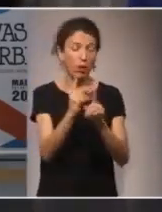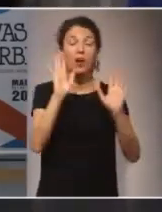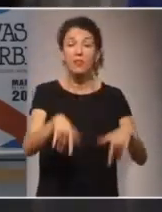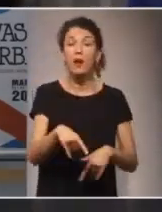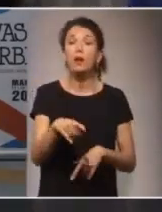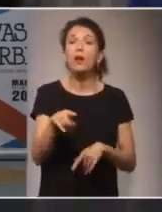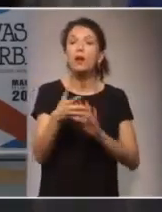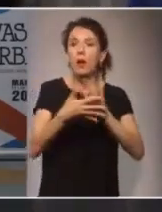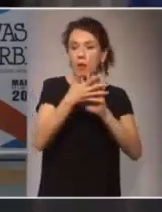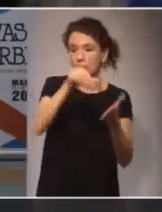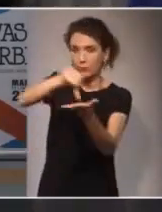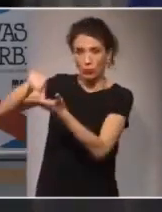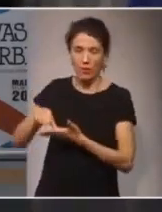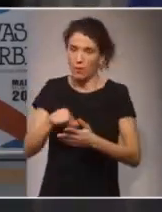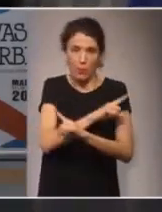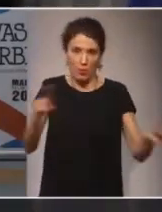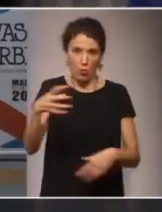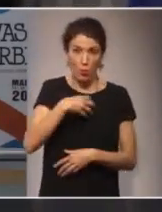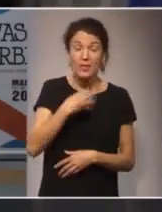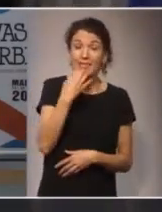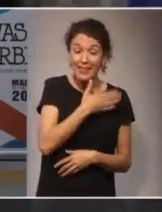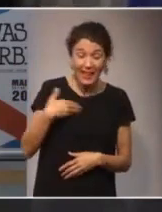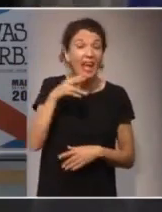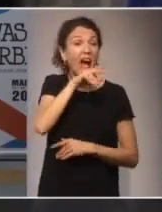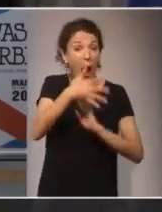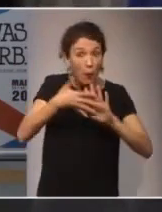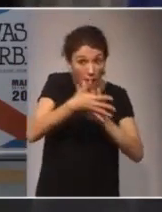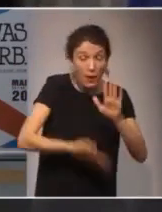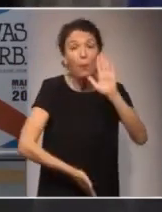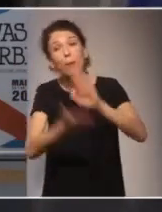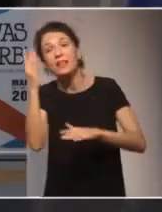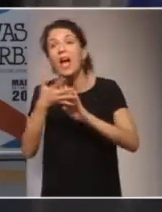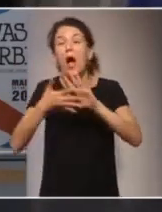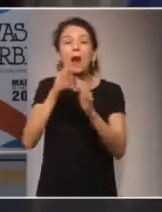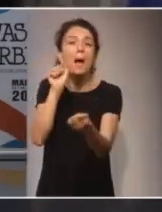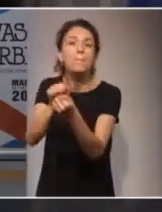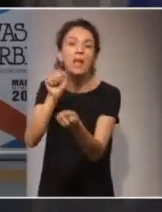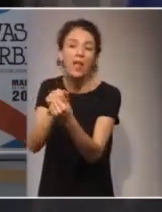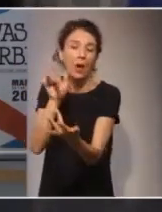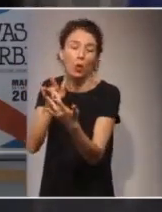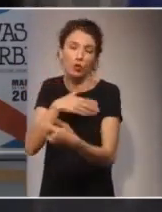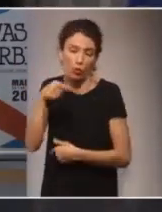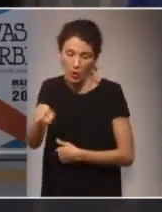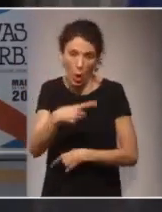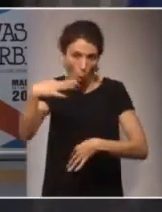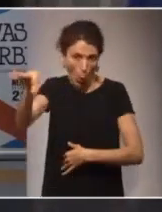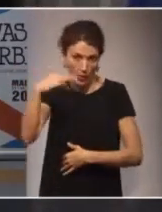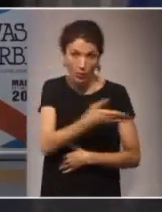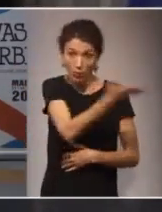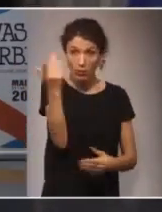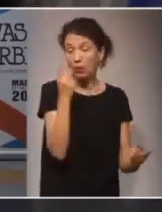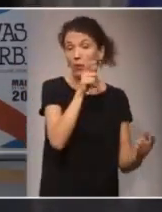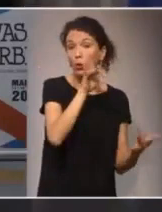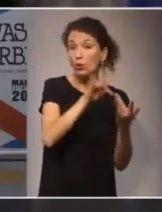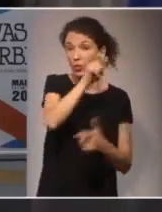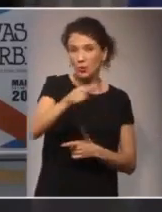hablar en las ciudades y le dijeron, Si quieres hablar, vete a hablarle a las piedras. At that time, there was a military